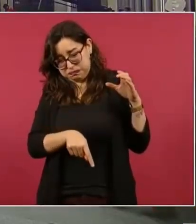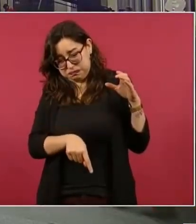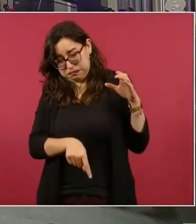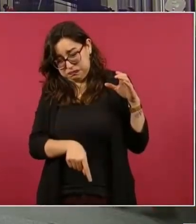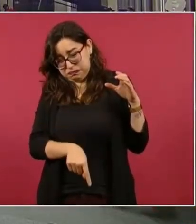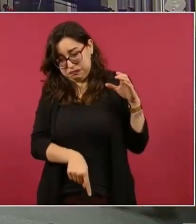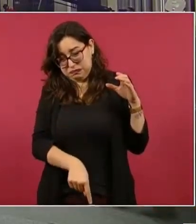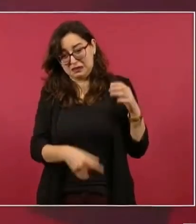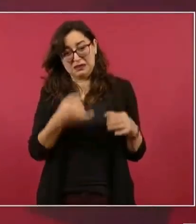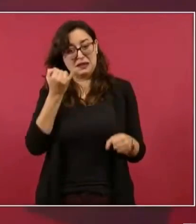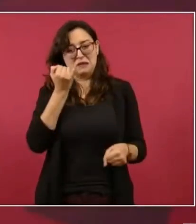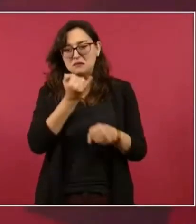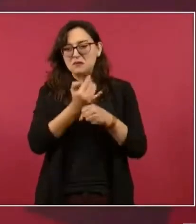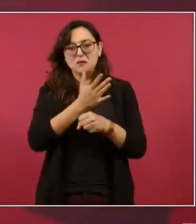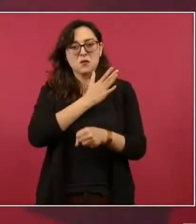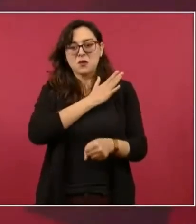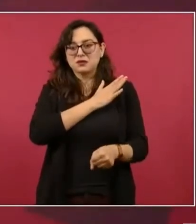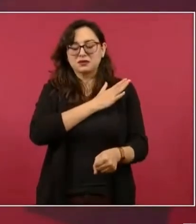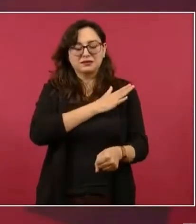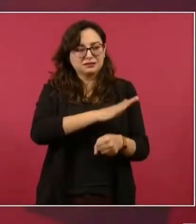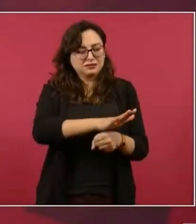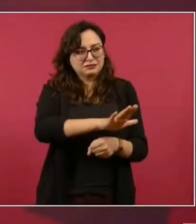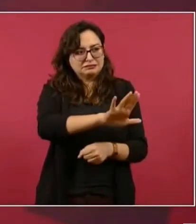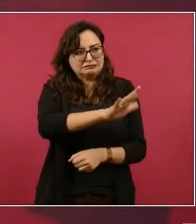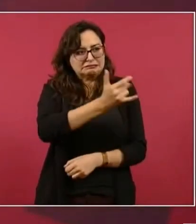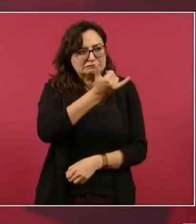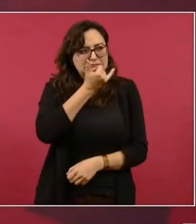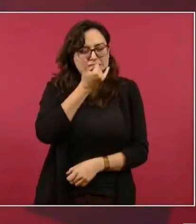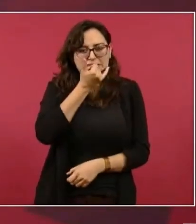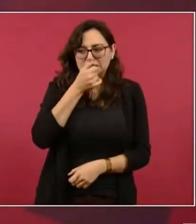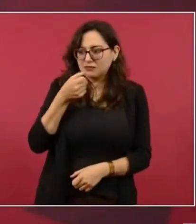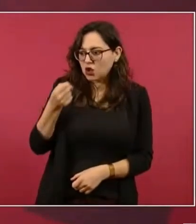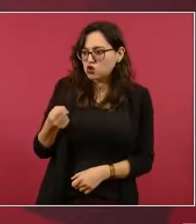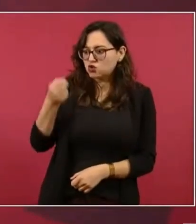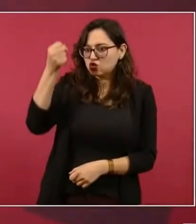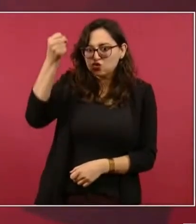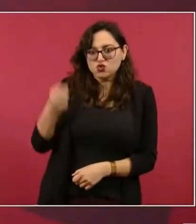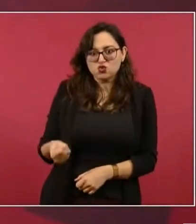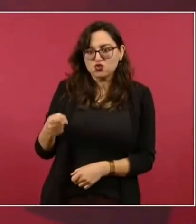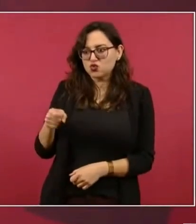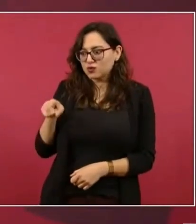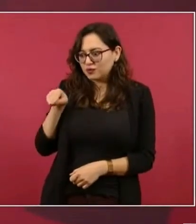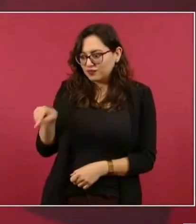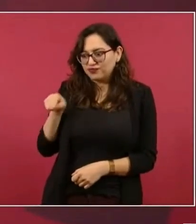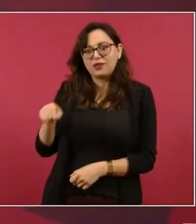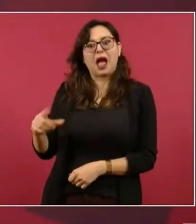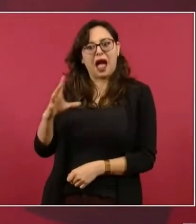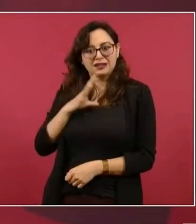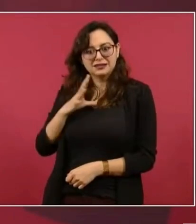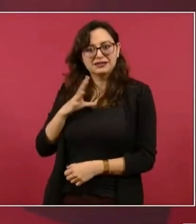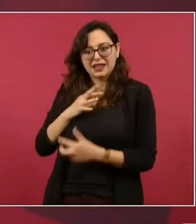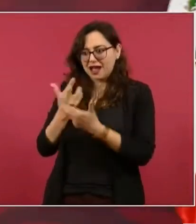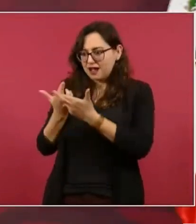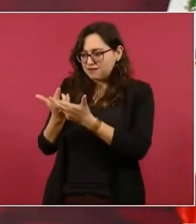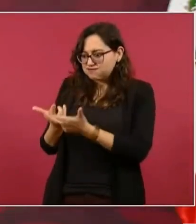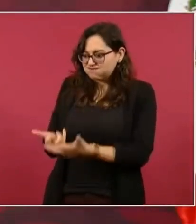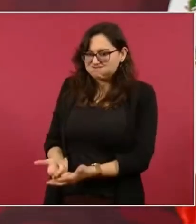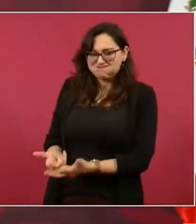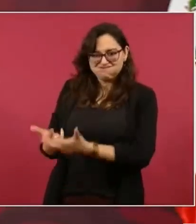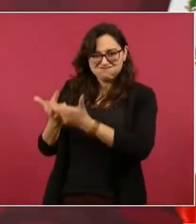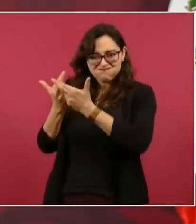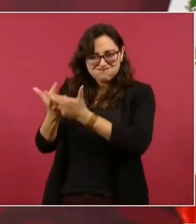Cuando el petróleo, pues todos sabemos, está